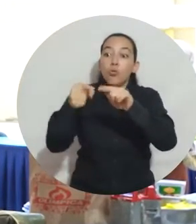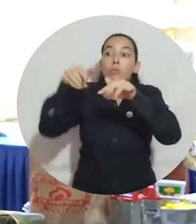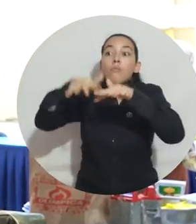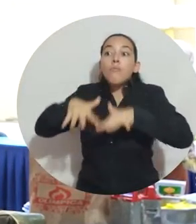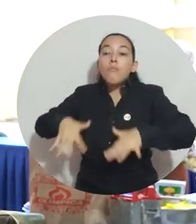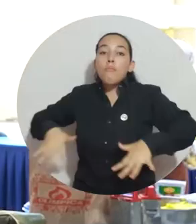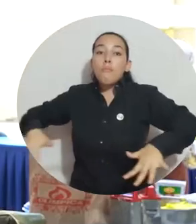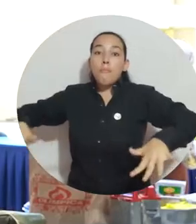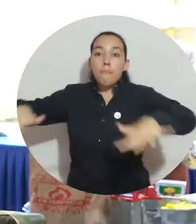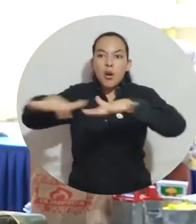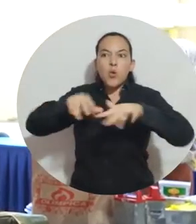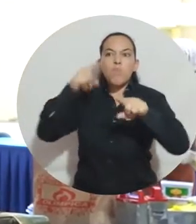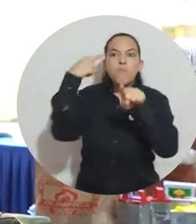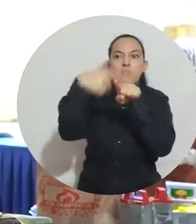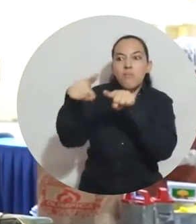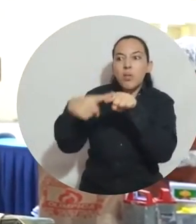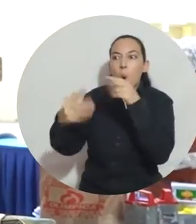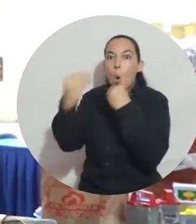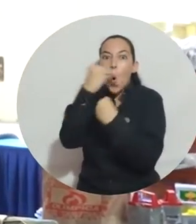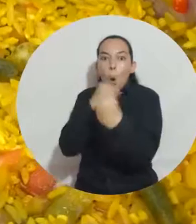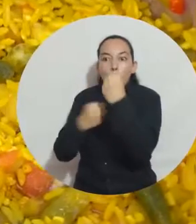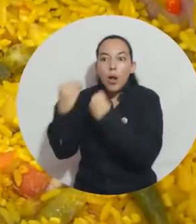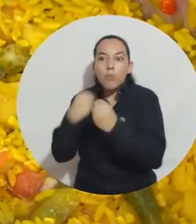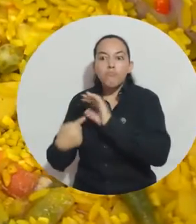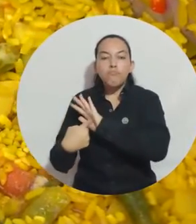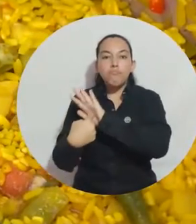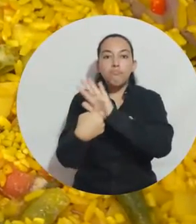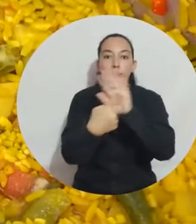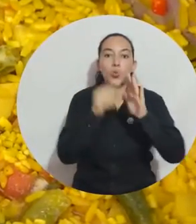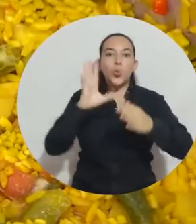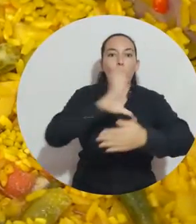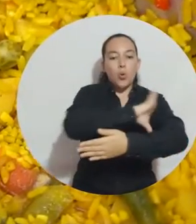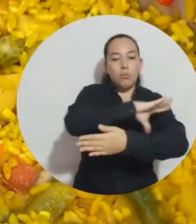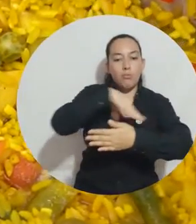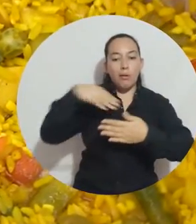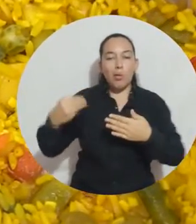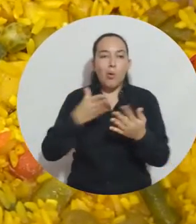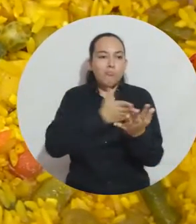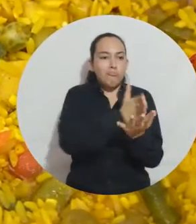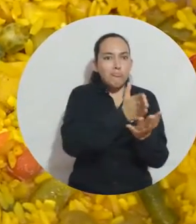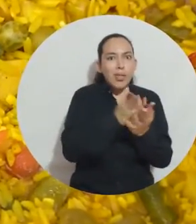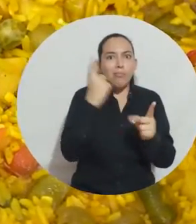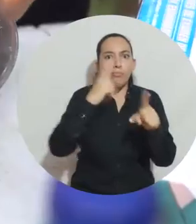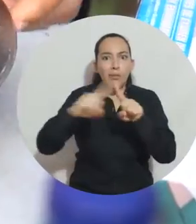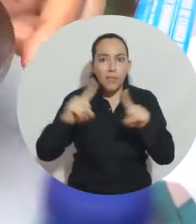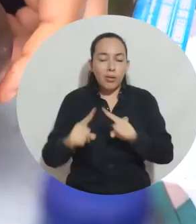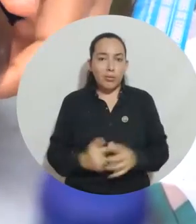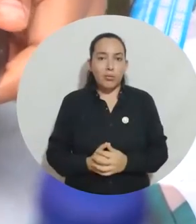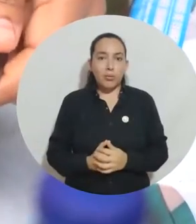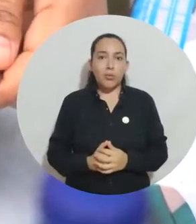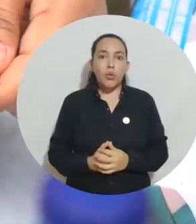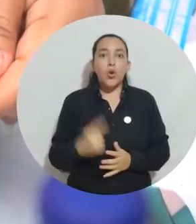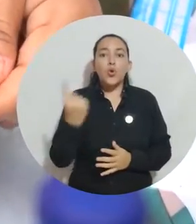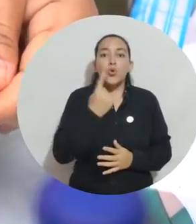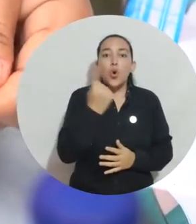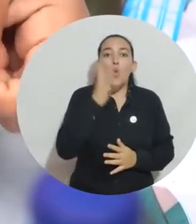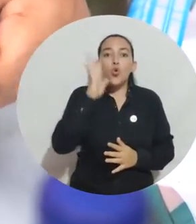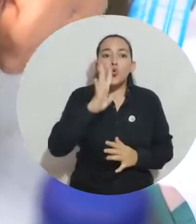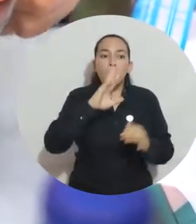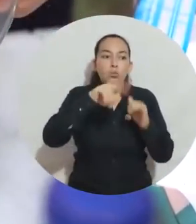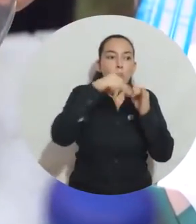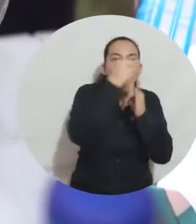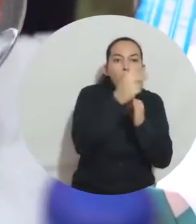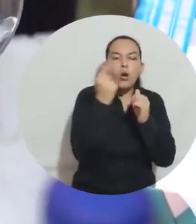este tipo de nuevos espacios a nivel de gastronomía porque esto recupera toda la cuestión interdisciplinaria. Aquí no solamente se ve